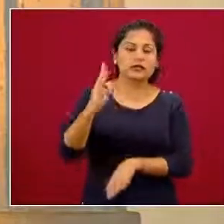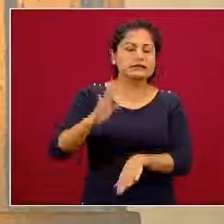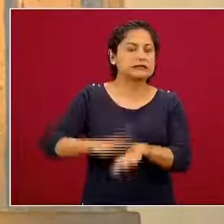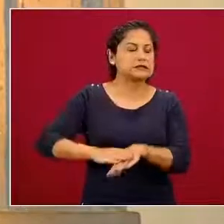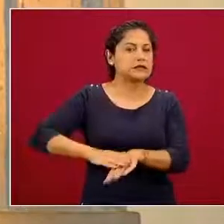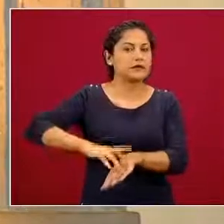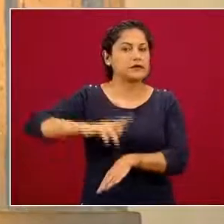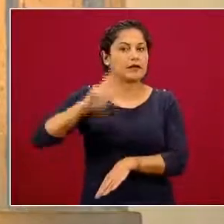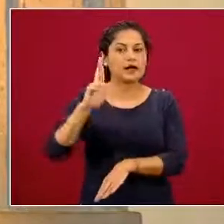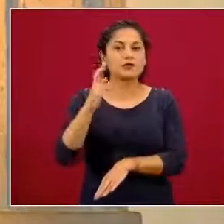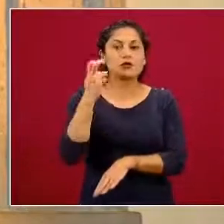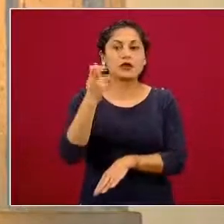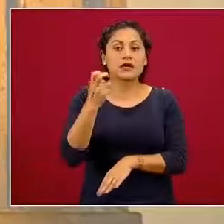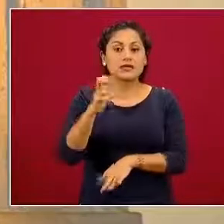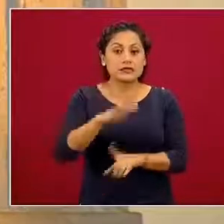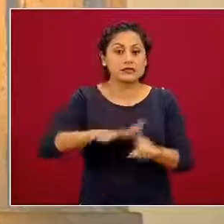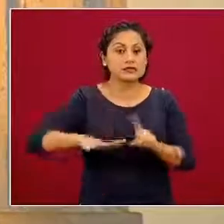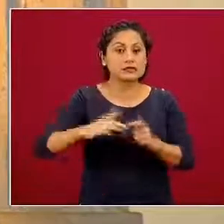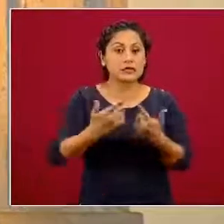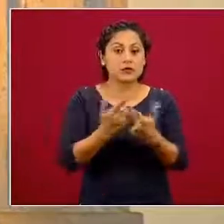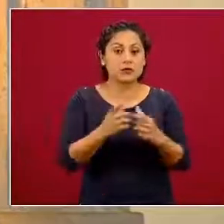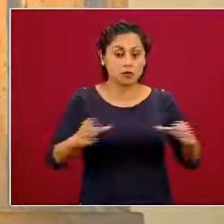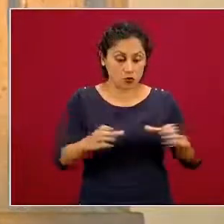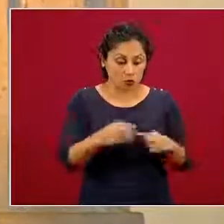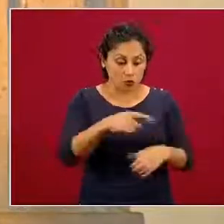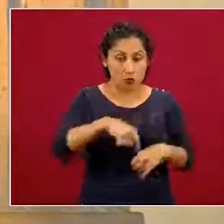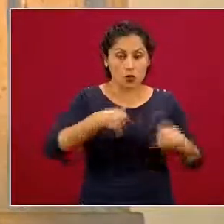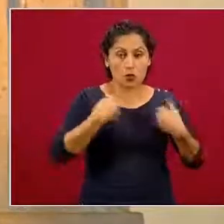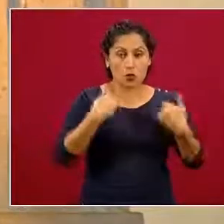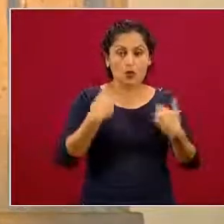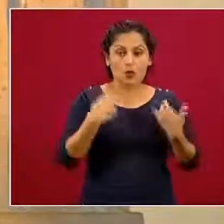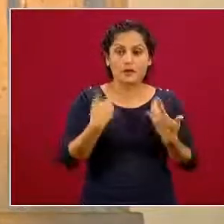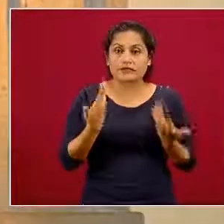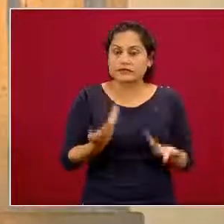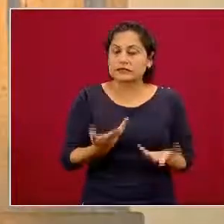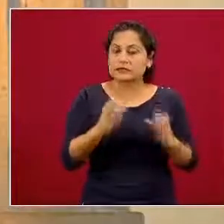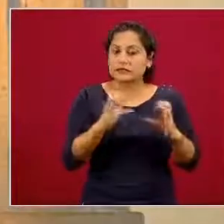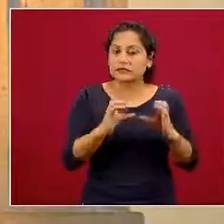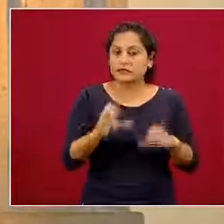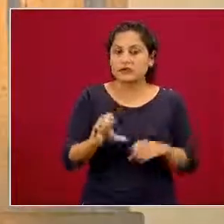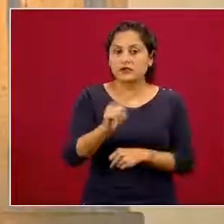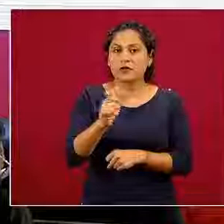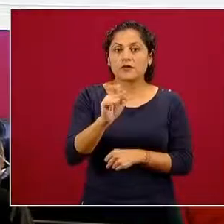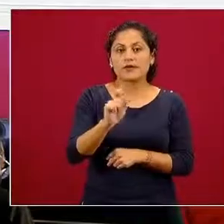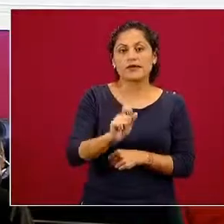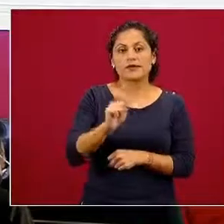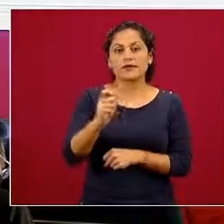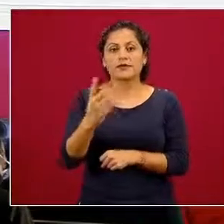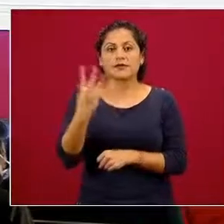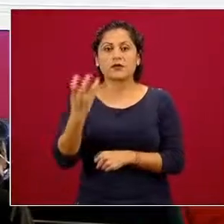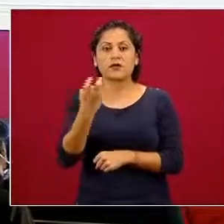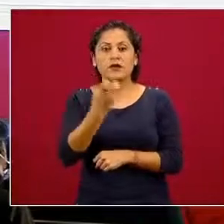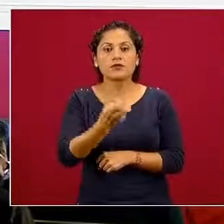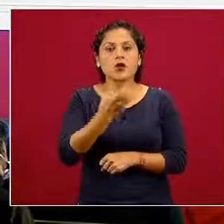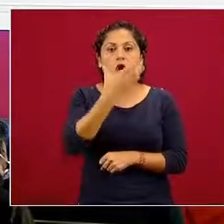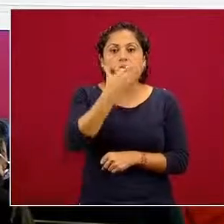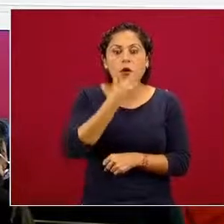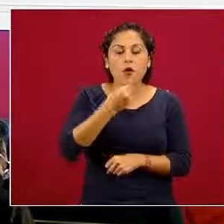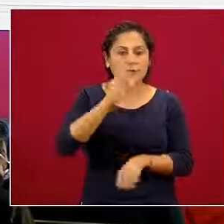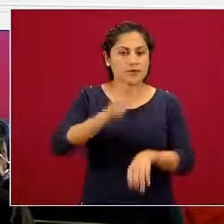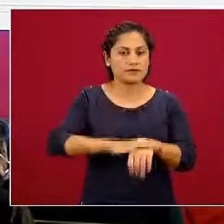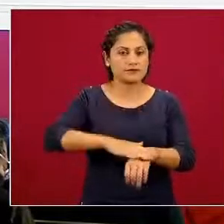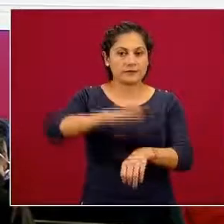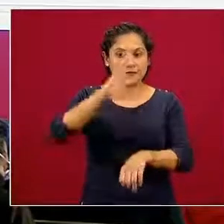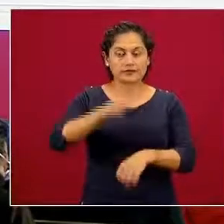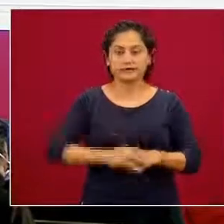Son una población vulnerable. Y dentro de estos jóvenes de entre 20 y 24 son los hombres los que están más en peligro.